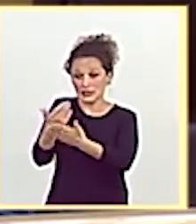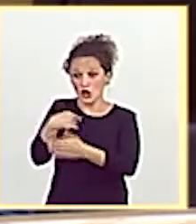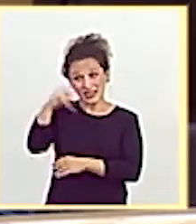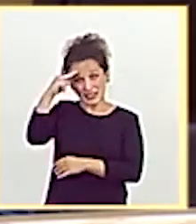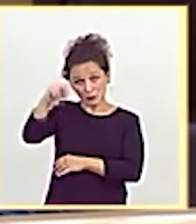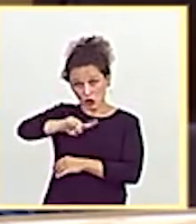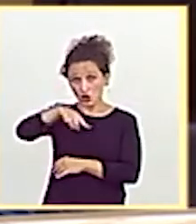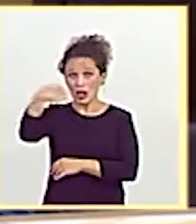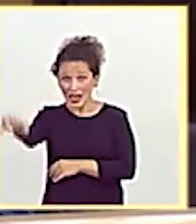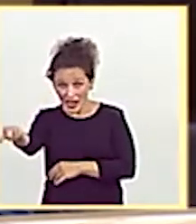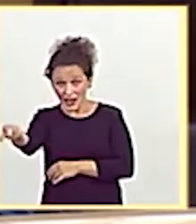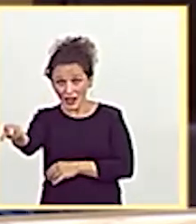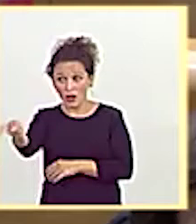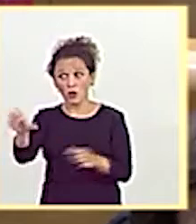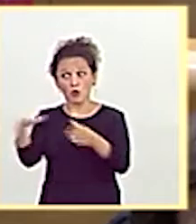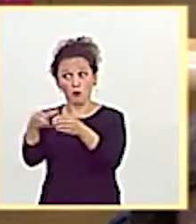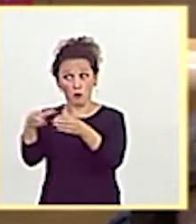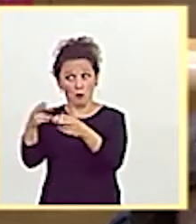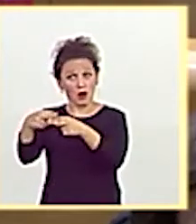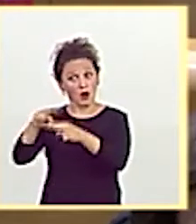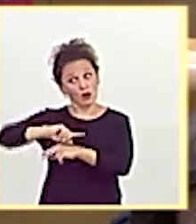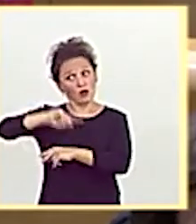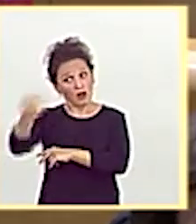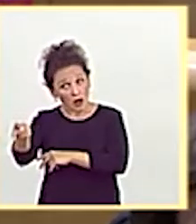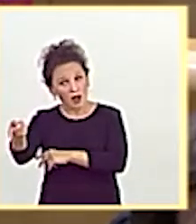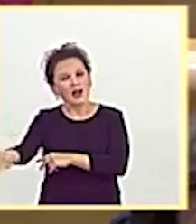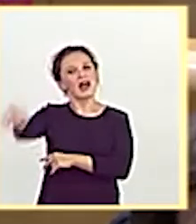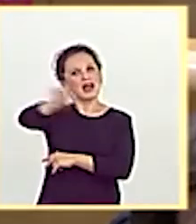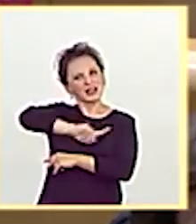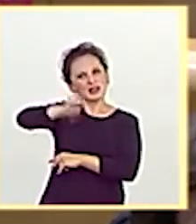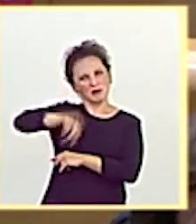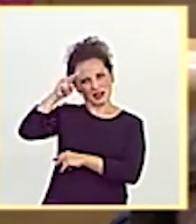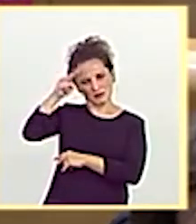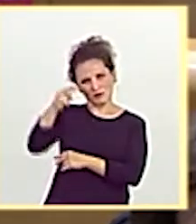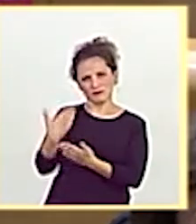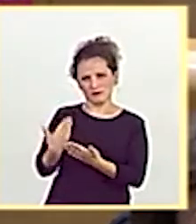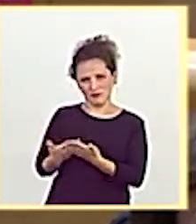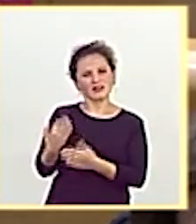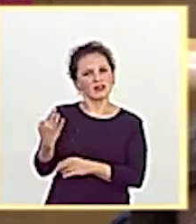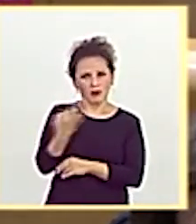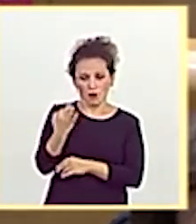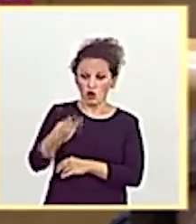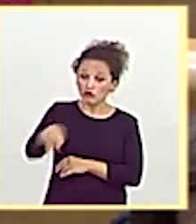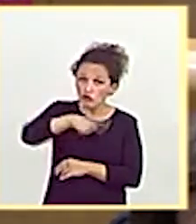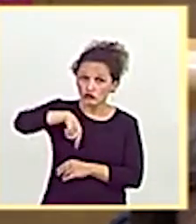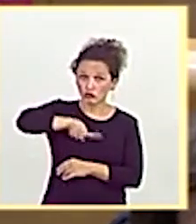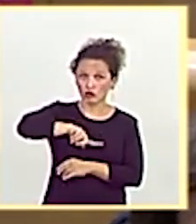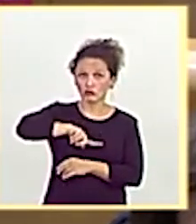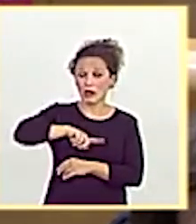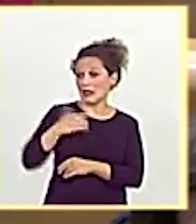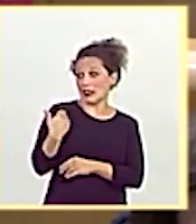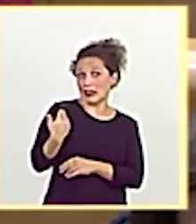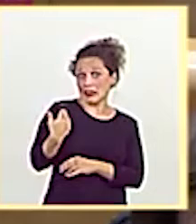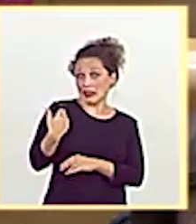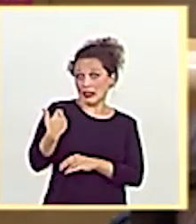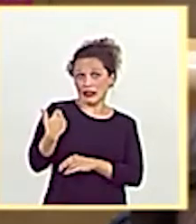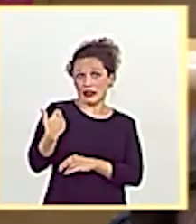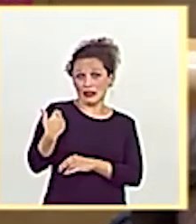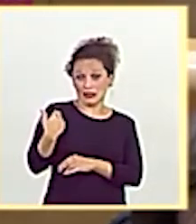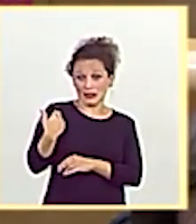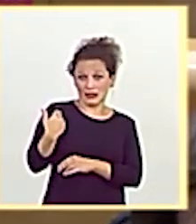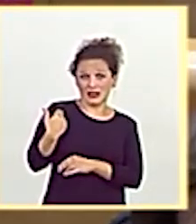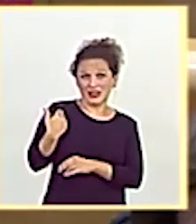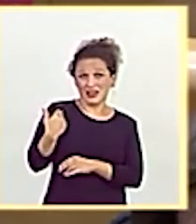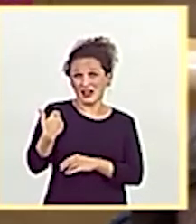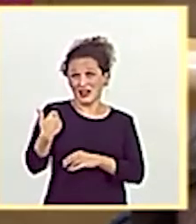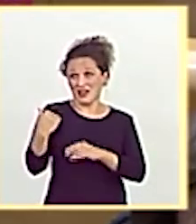hacia usted y hacia su partido lo muestren ustedes hacia nosotros. Nosotros no somos recién llegados en la acción de las